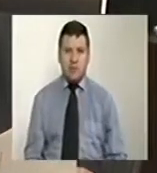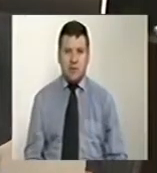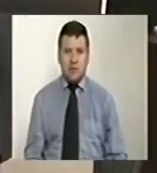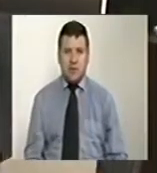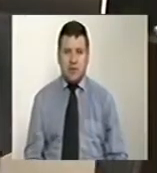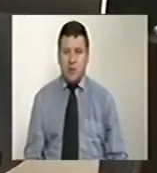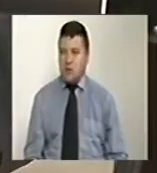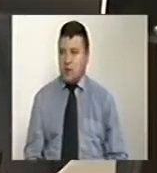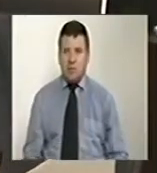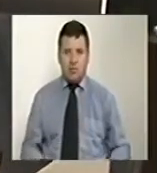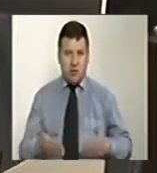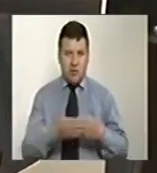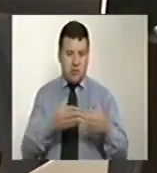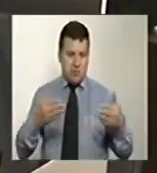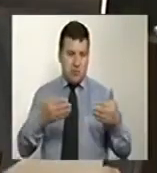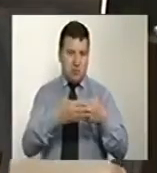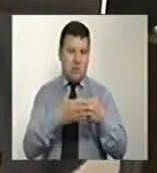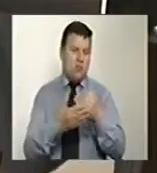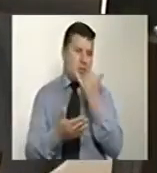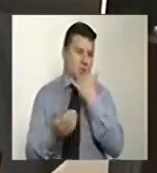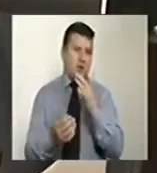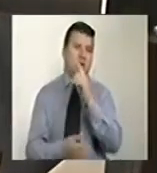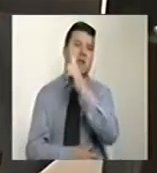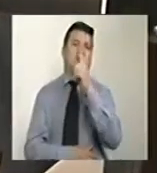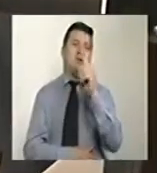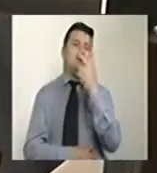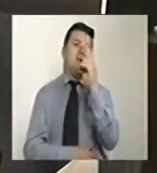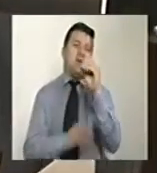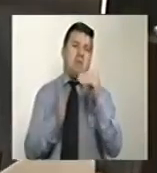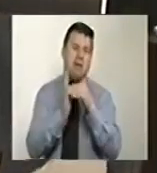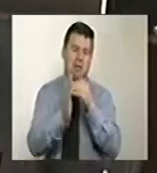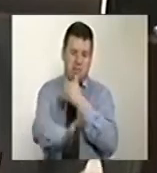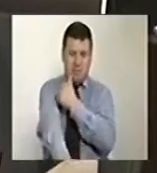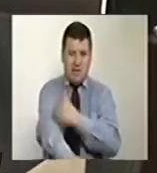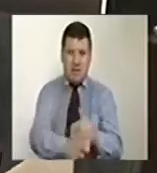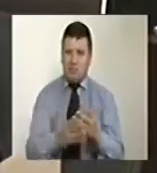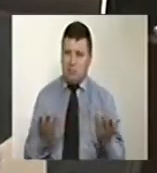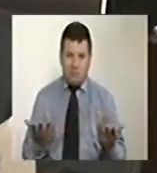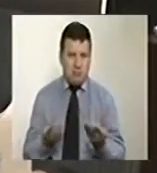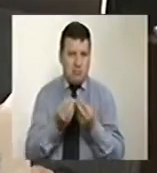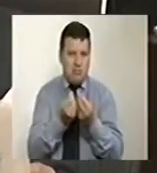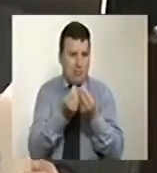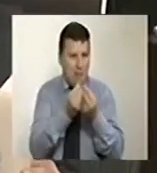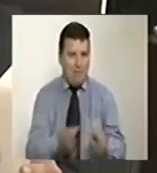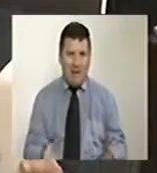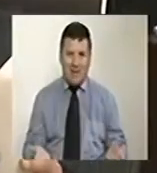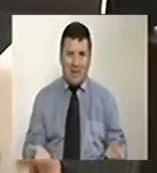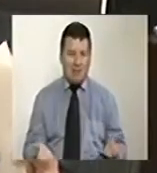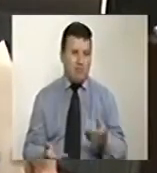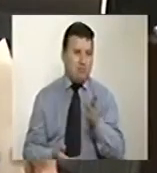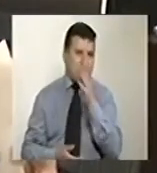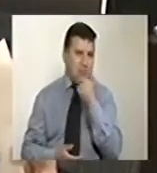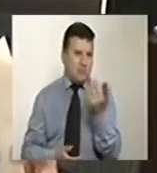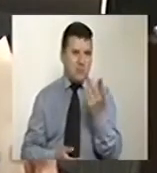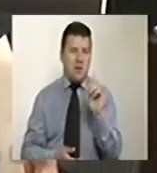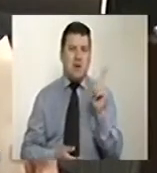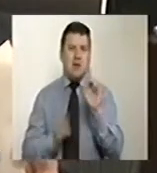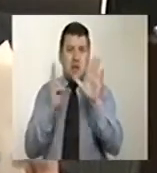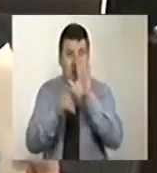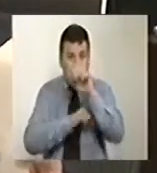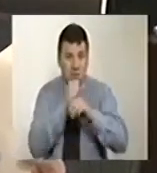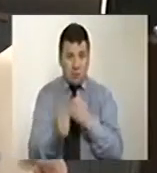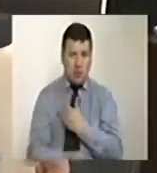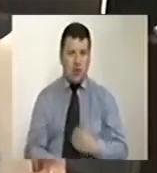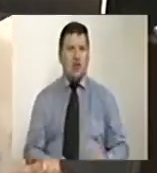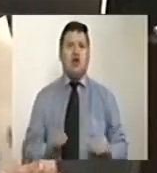concedió de manera irregular 120 mil millones de pesos que se van a perder. Después de siete años de gobierno y de